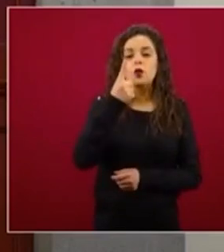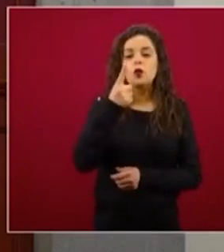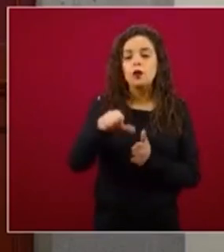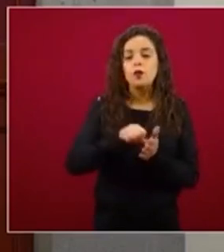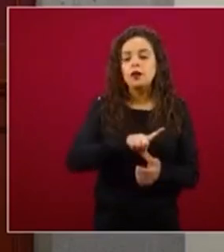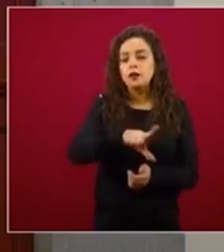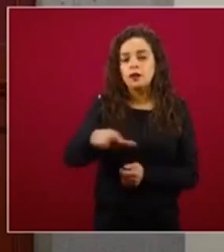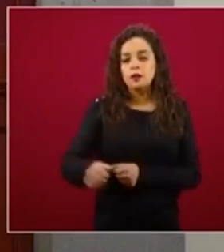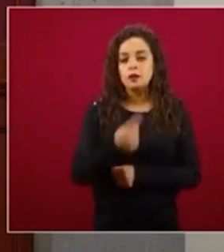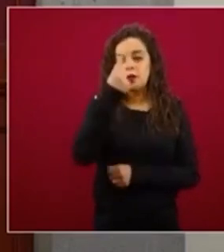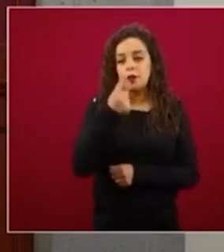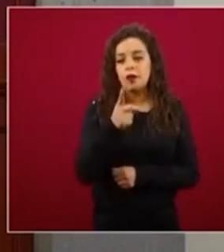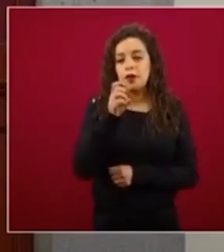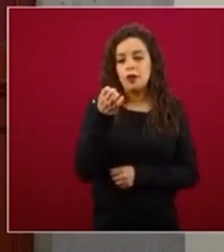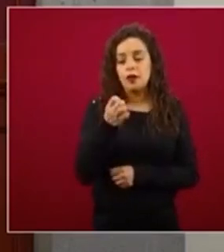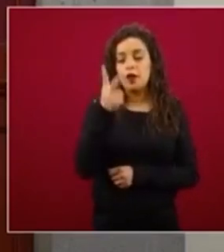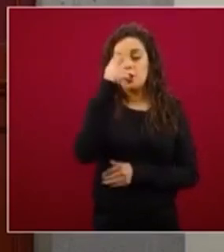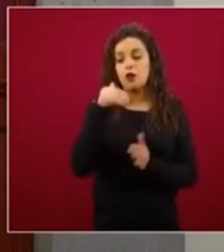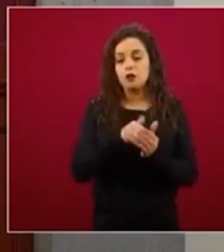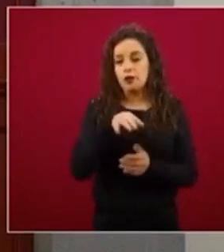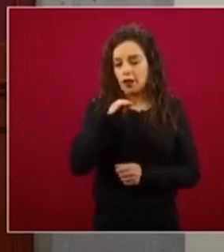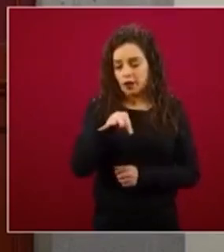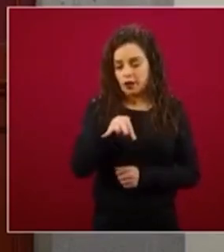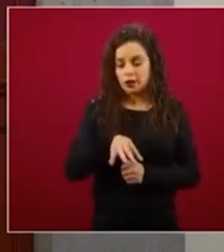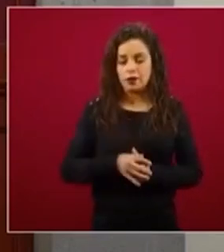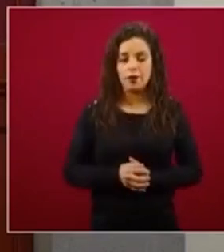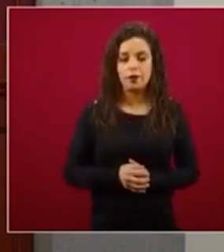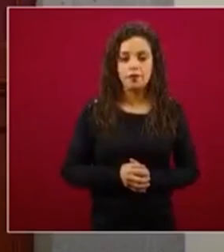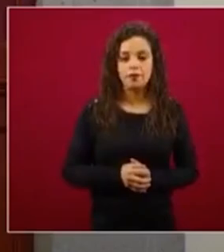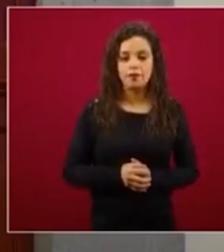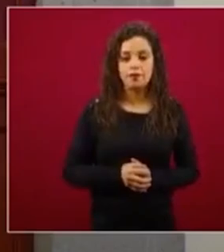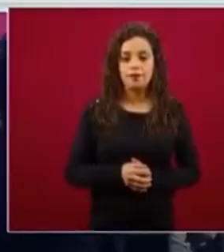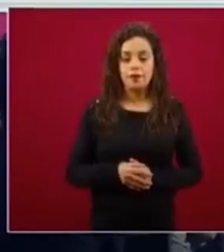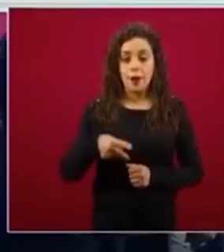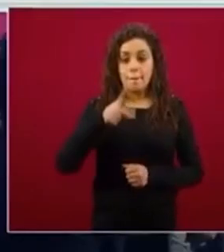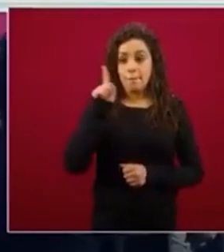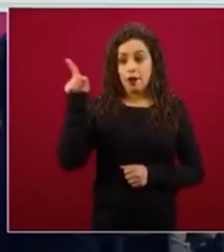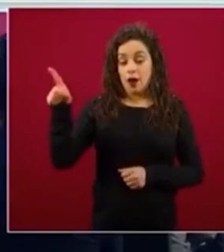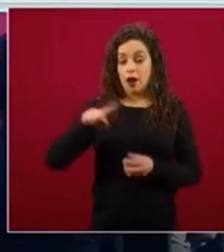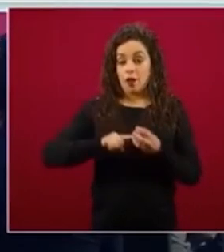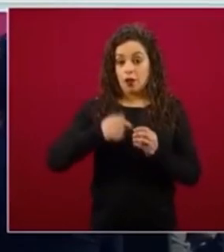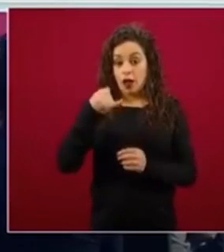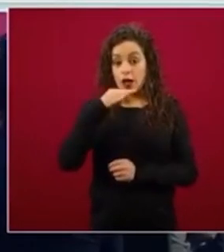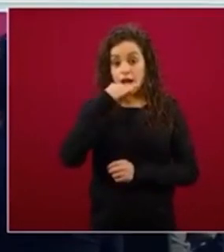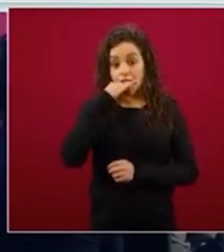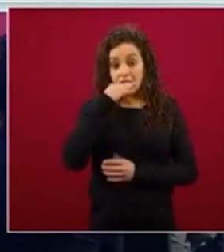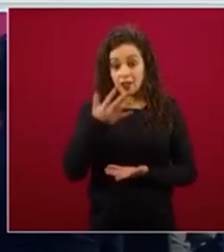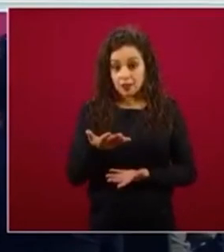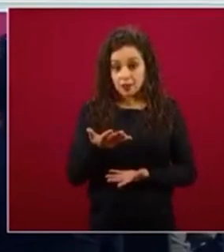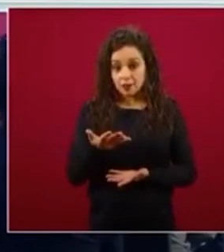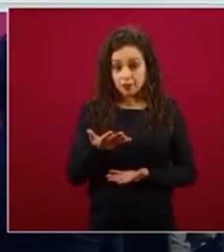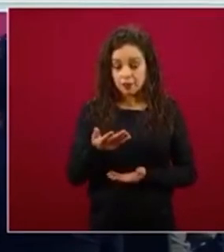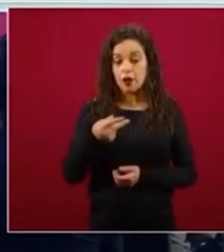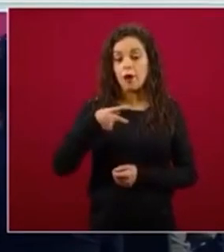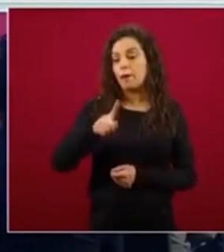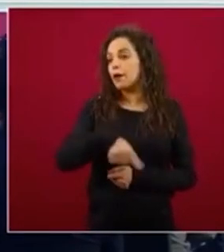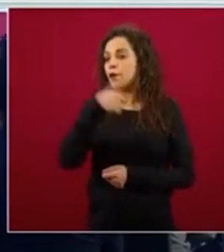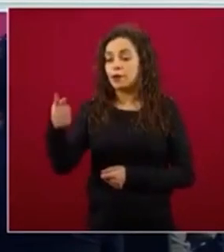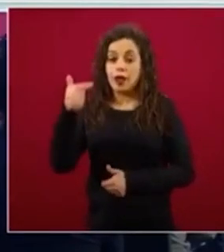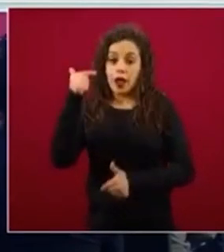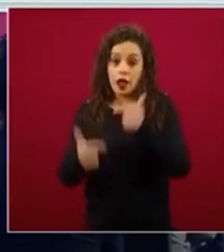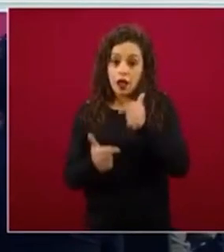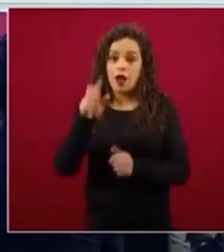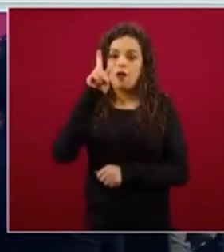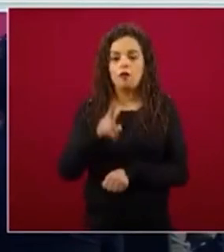de 2019, pero esto es de frijol y maíz, porque la leche se acopia a diario, las vacas se ordeñan